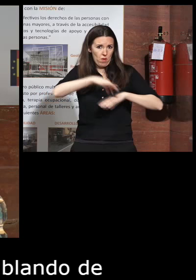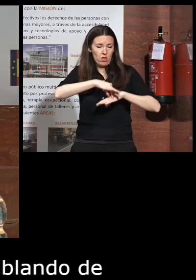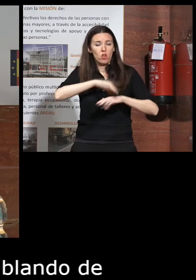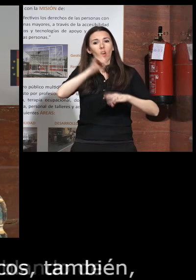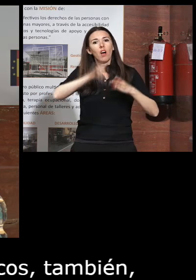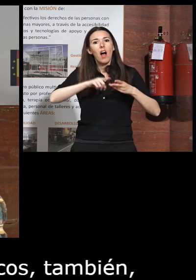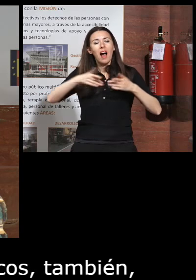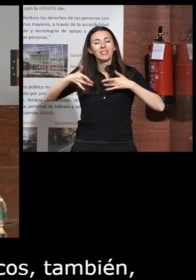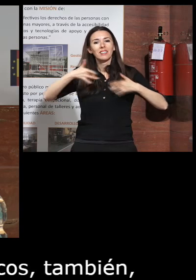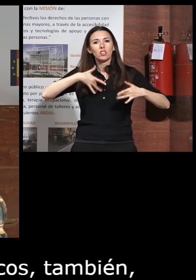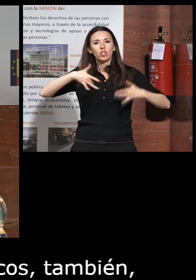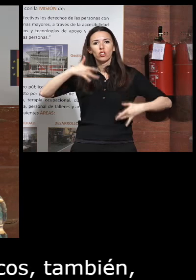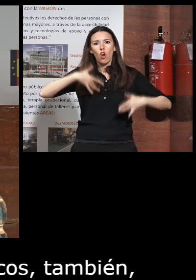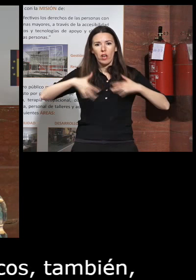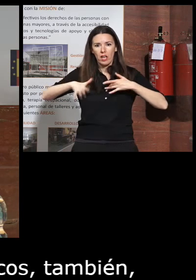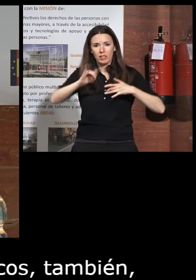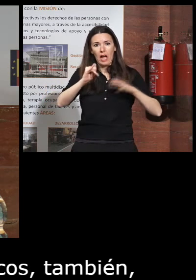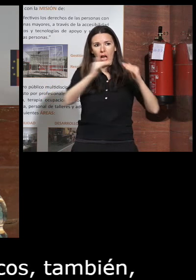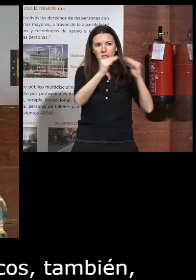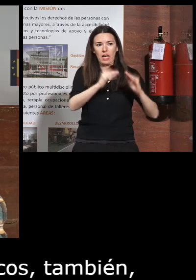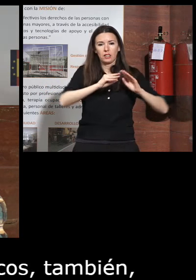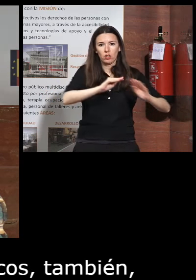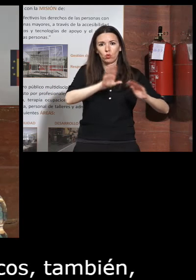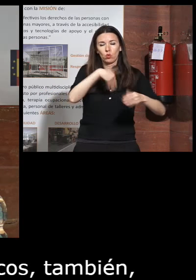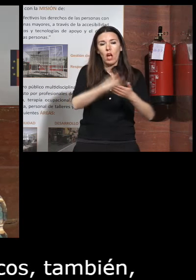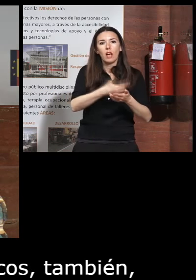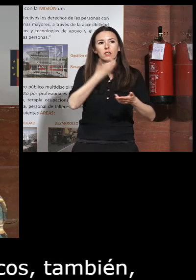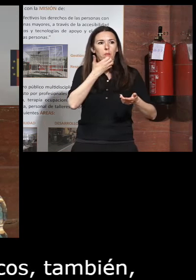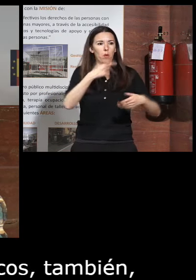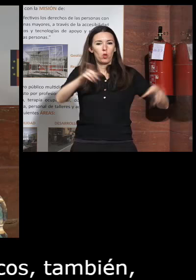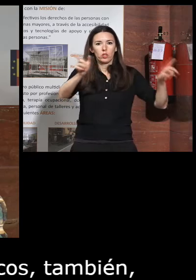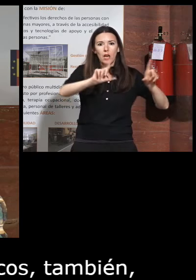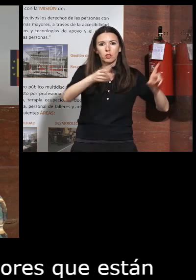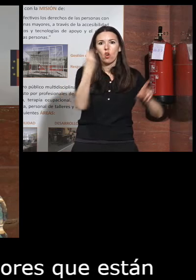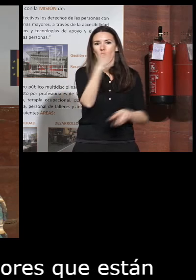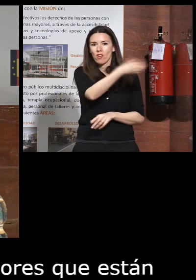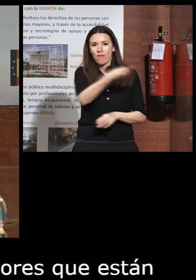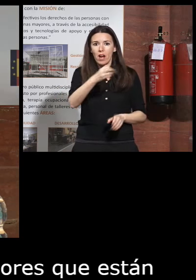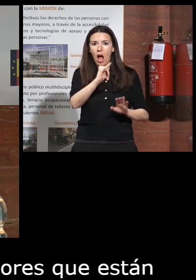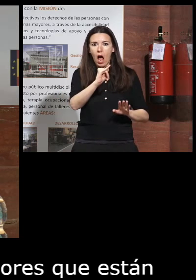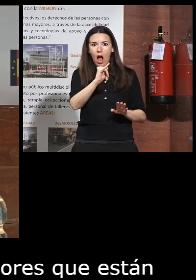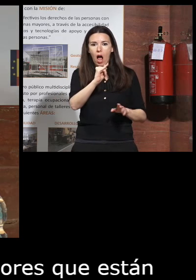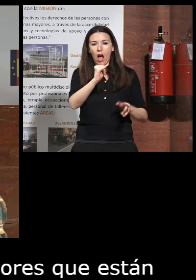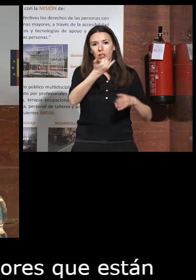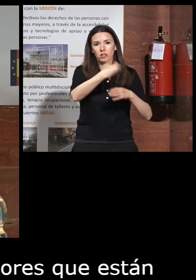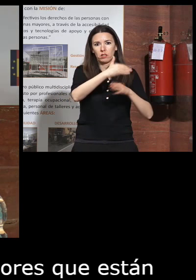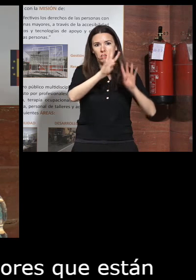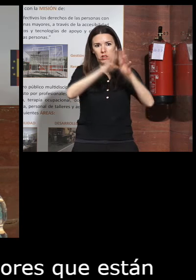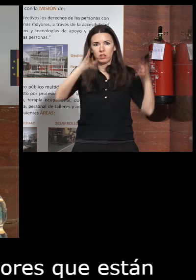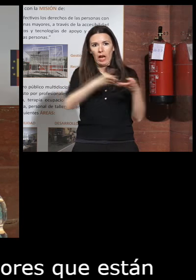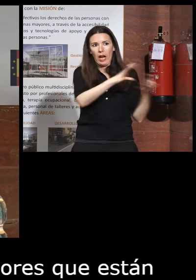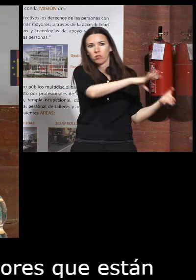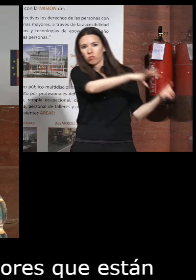sensores que están disponibles en el domicilio hasta los televisores y las neveras tienen su propia dirección en internet